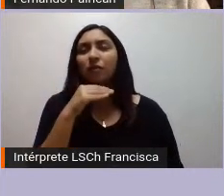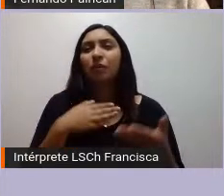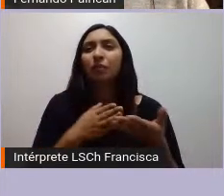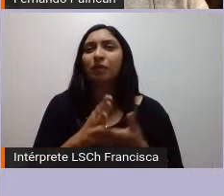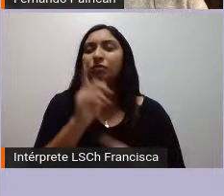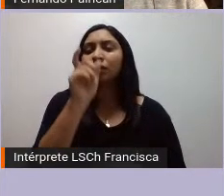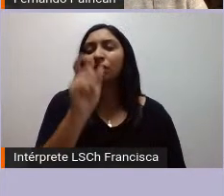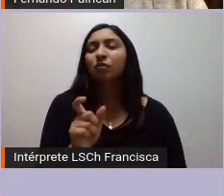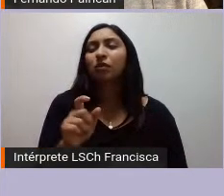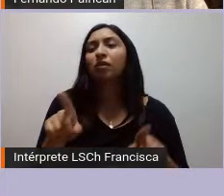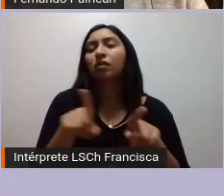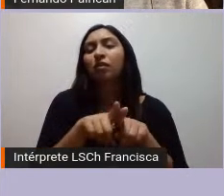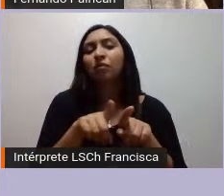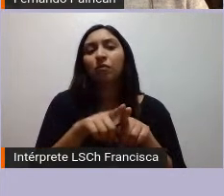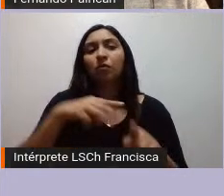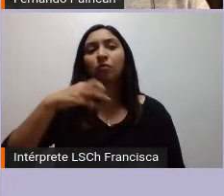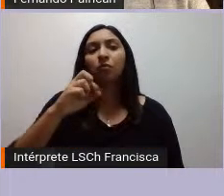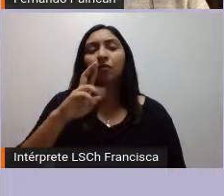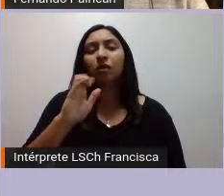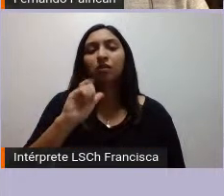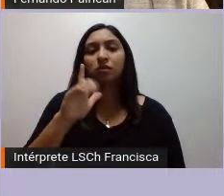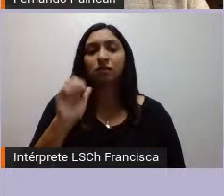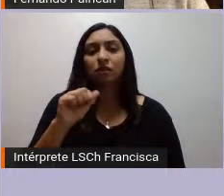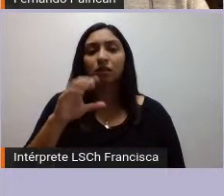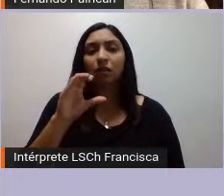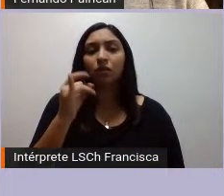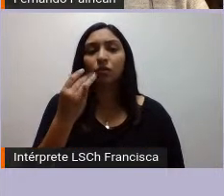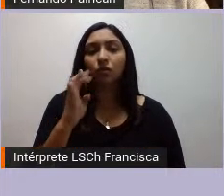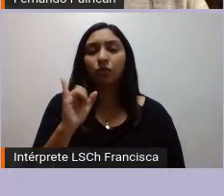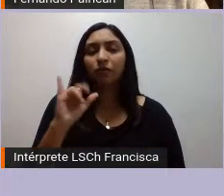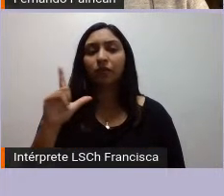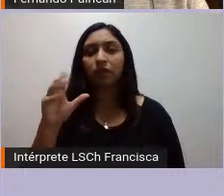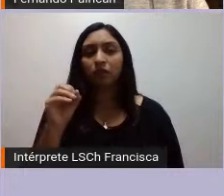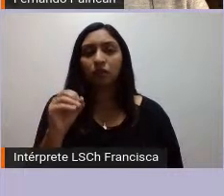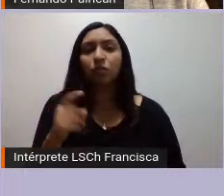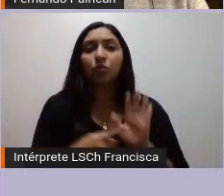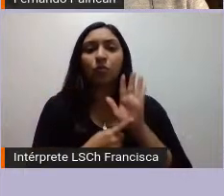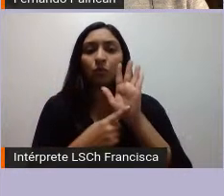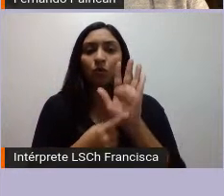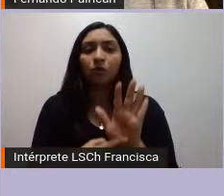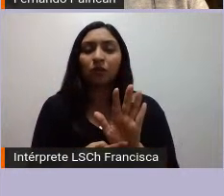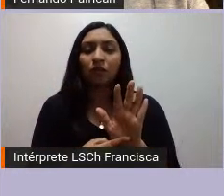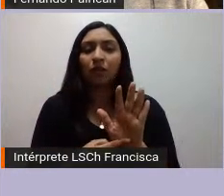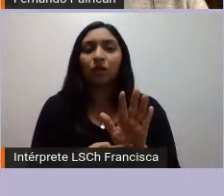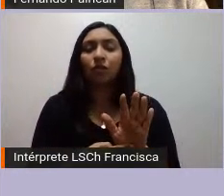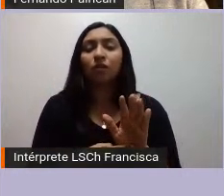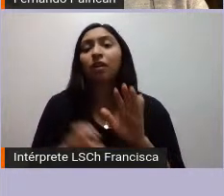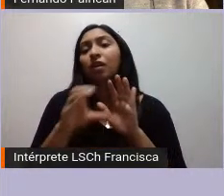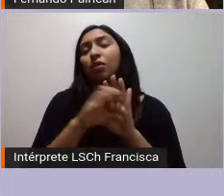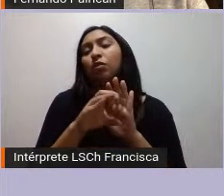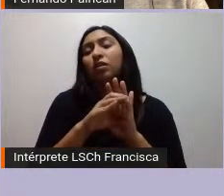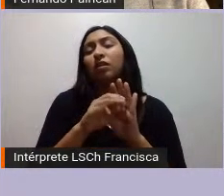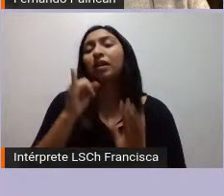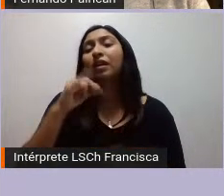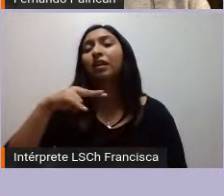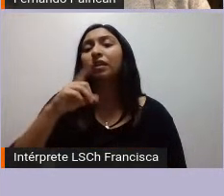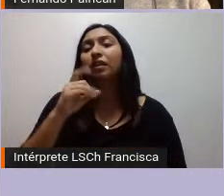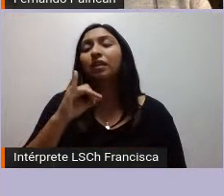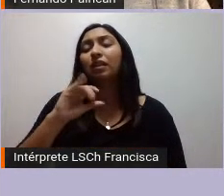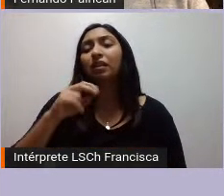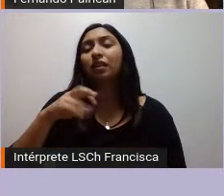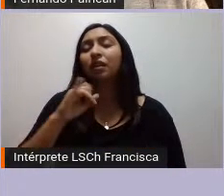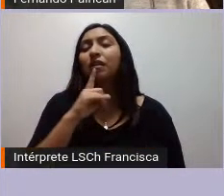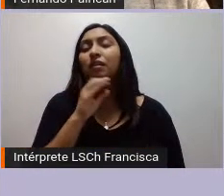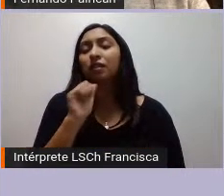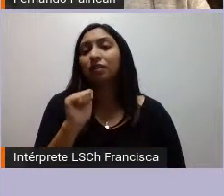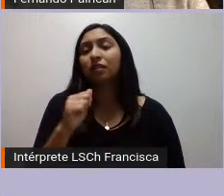en medios de comunicación como Líbero fueron dando cuenta de que esto era una constitución indigenista que divide a los chilenos lo cual